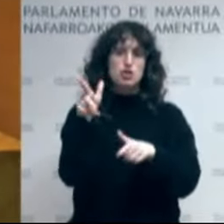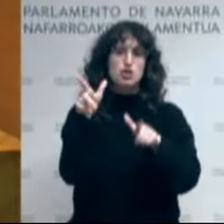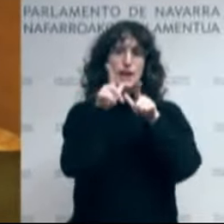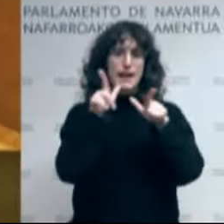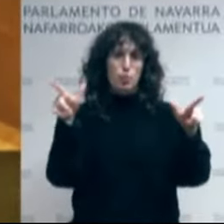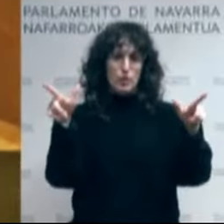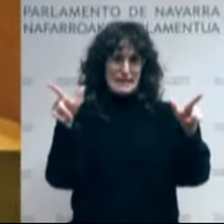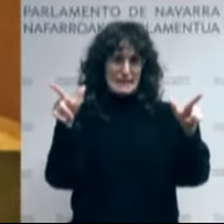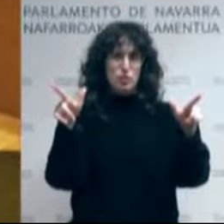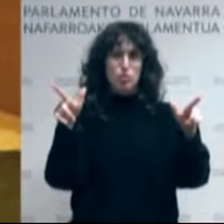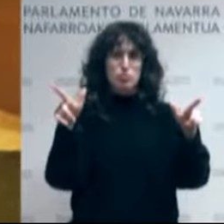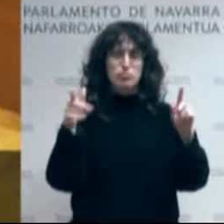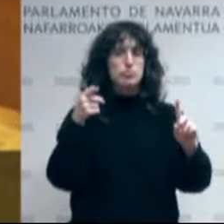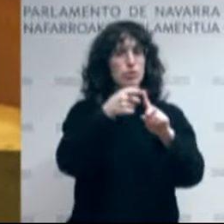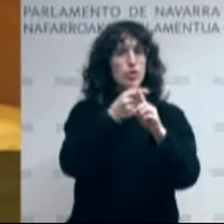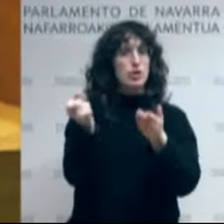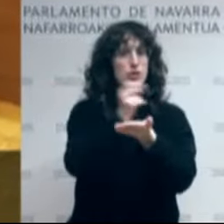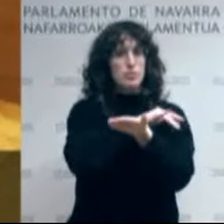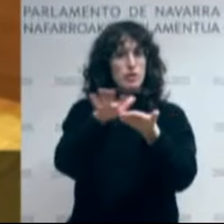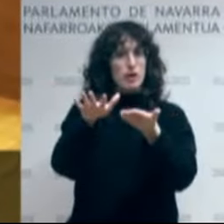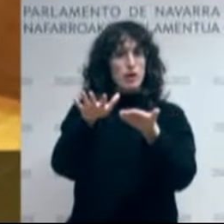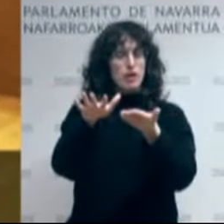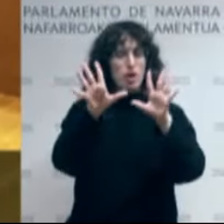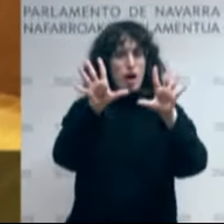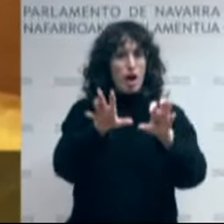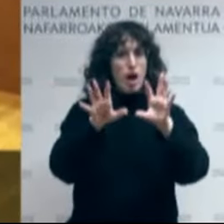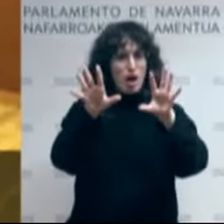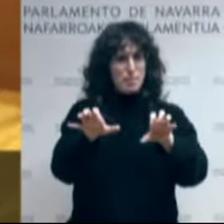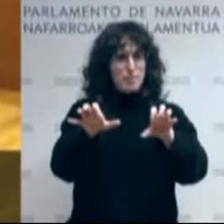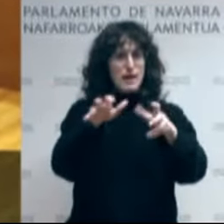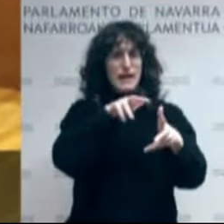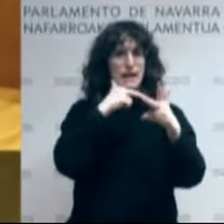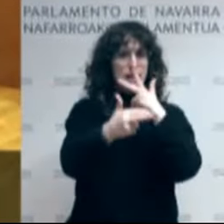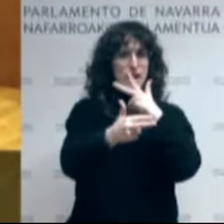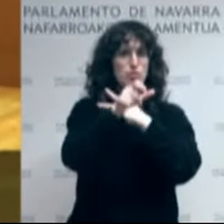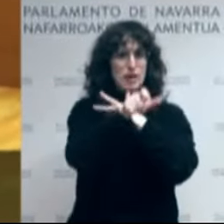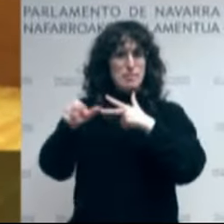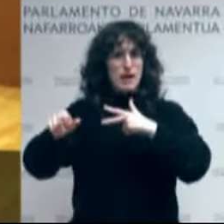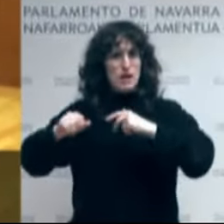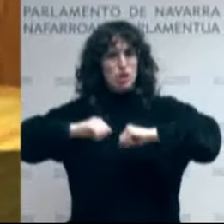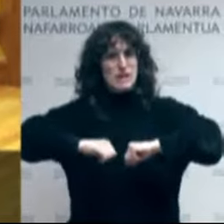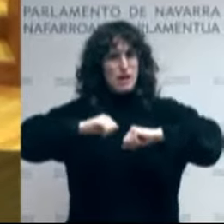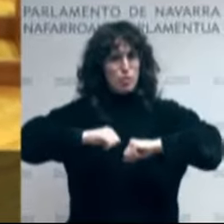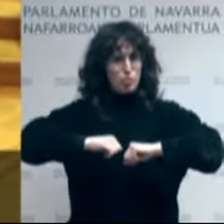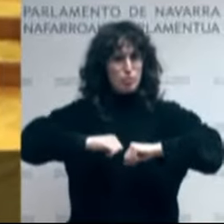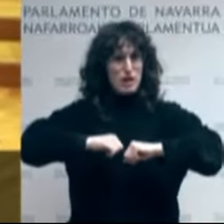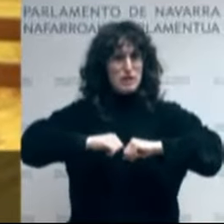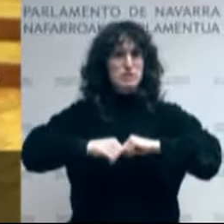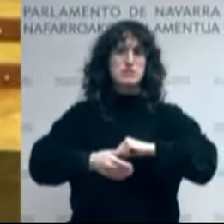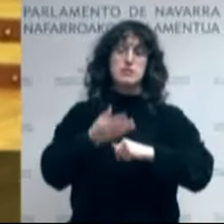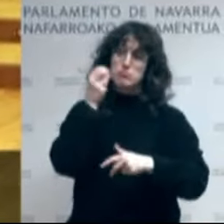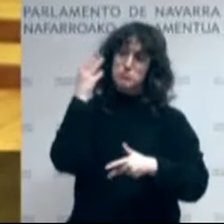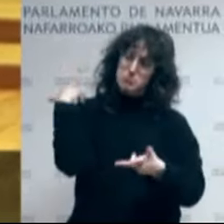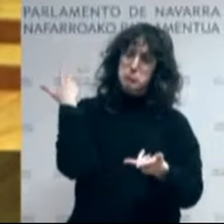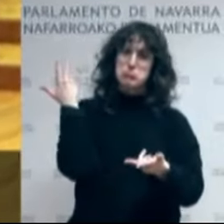doakotasunaren bidean, aurreko urteetako ekarpenak egonkortu ditugu. Eta aurten guarekin,